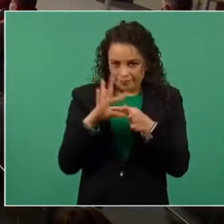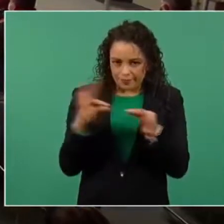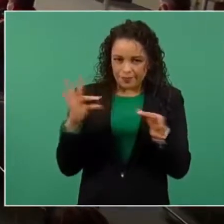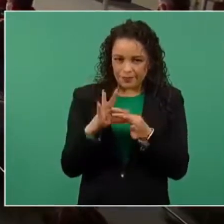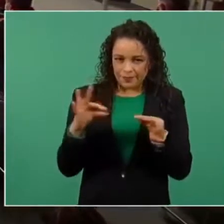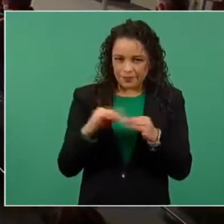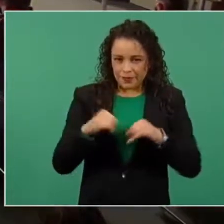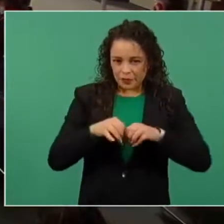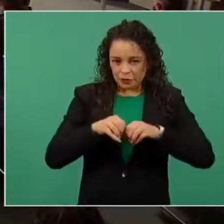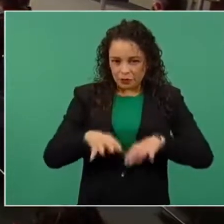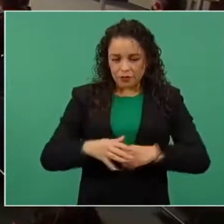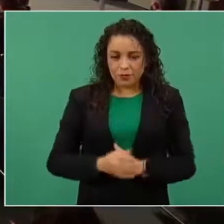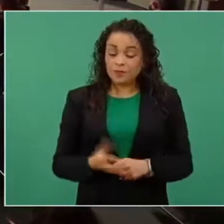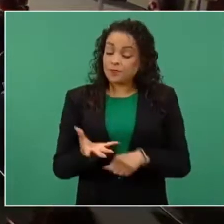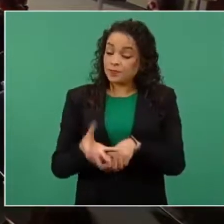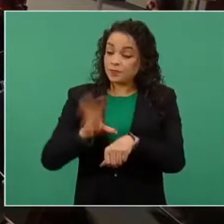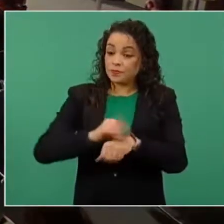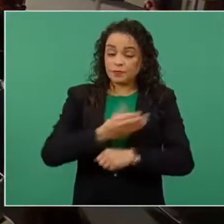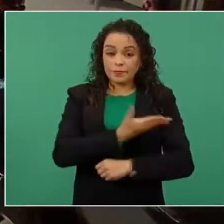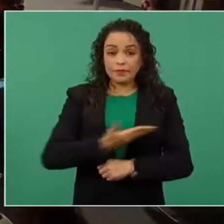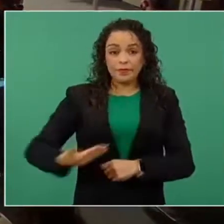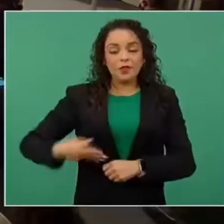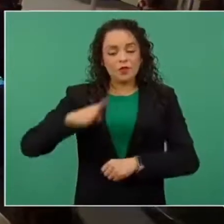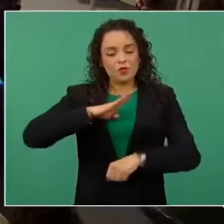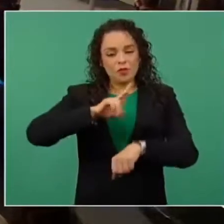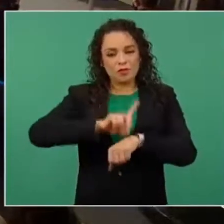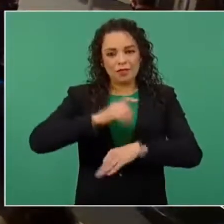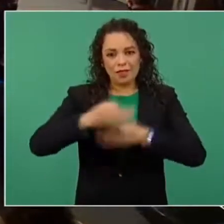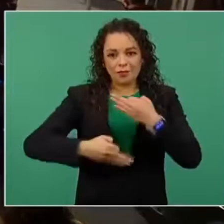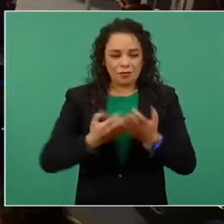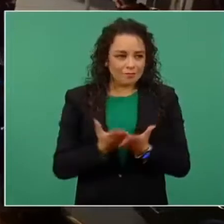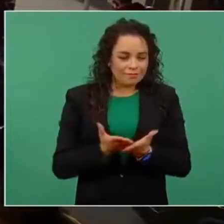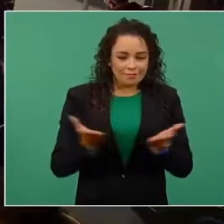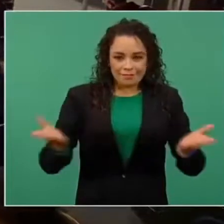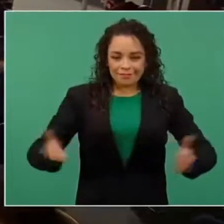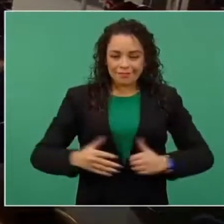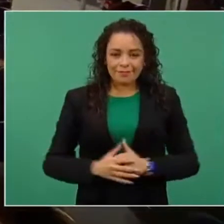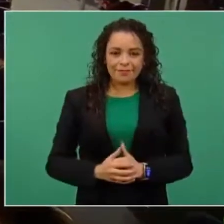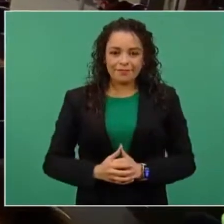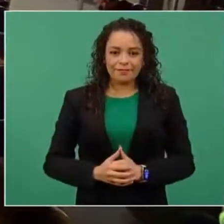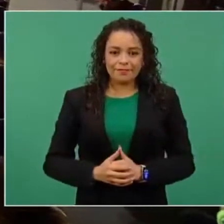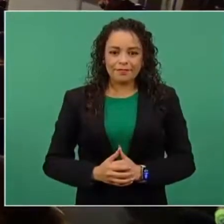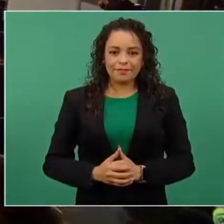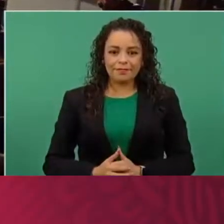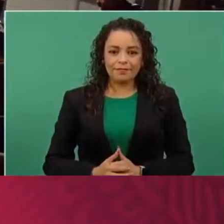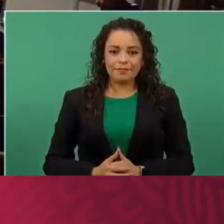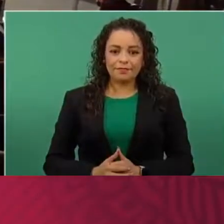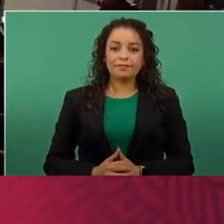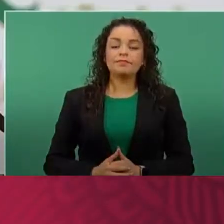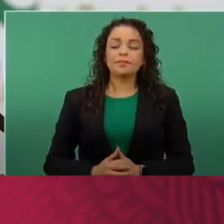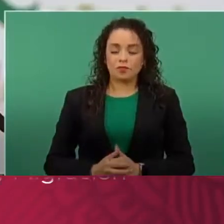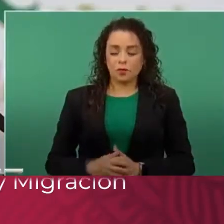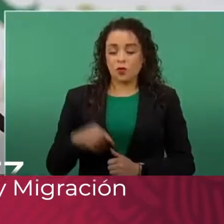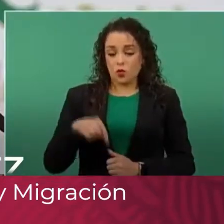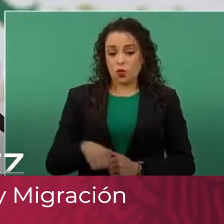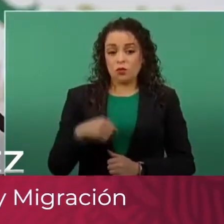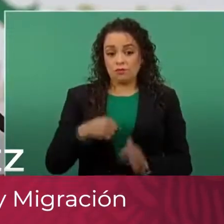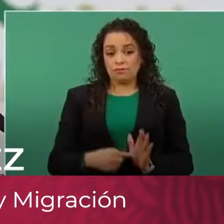Con su actualización, señor presidente, muy buenos días tengan todas y todos ustedes. Como ya lo ha el presidente, vamos a dar cuenta